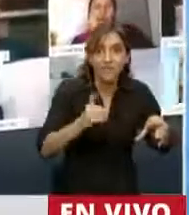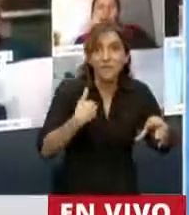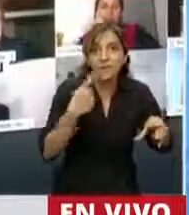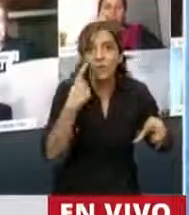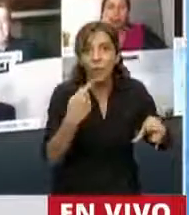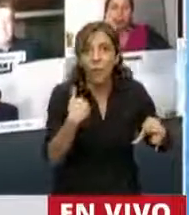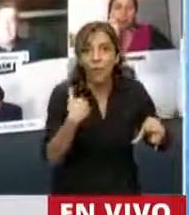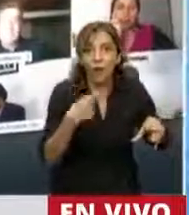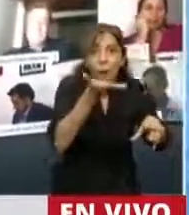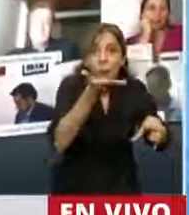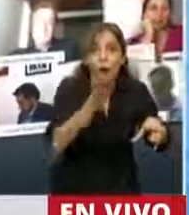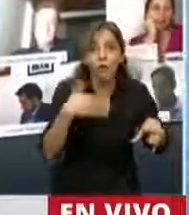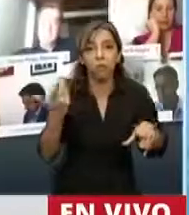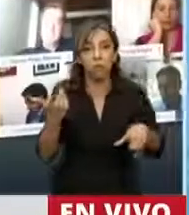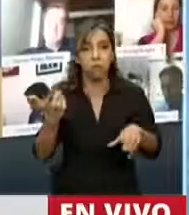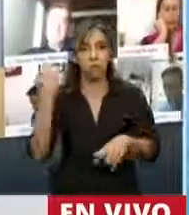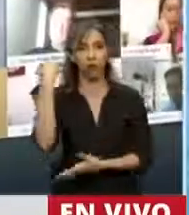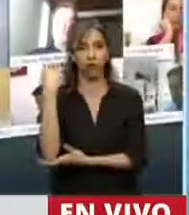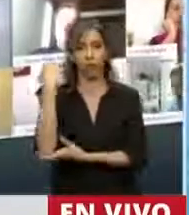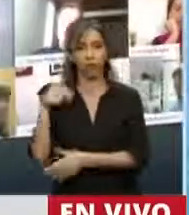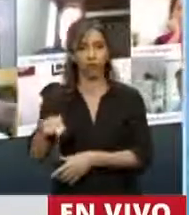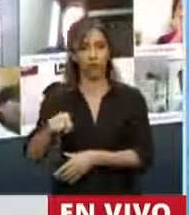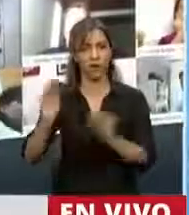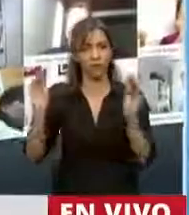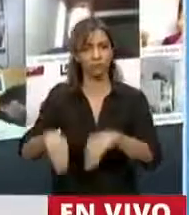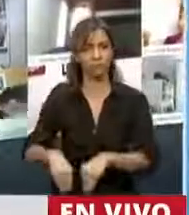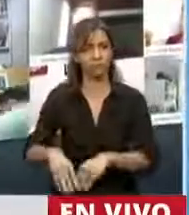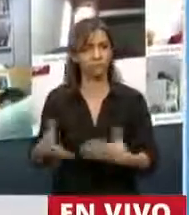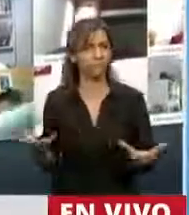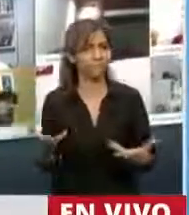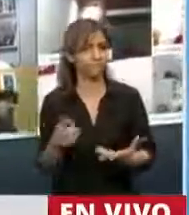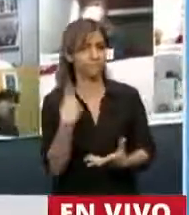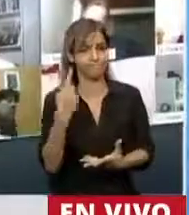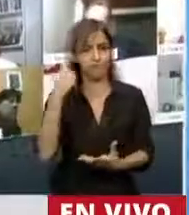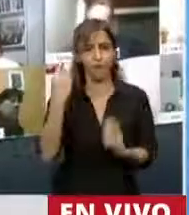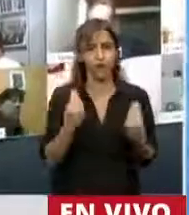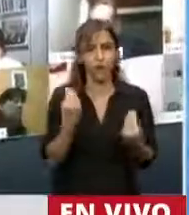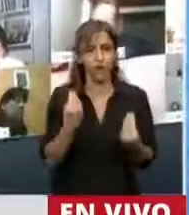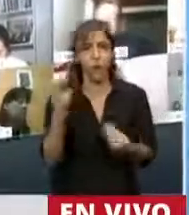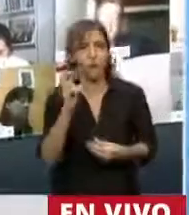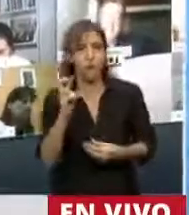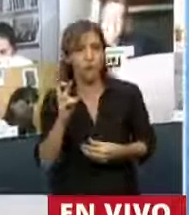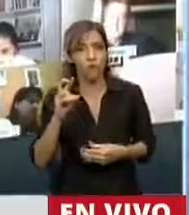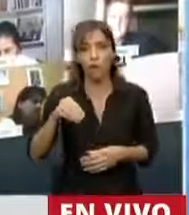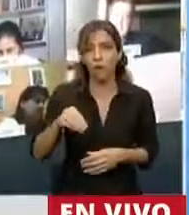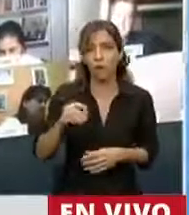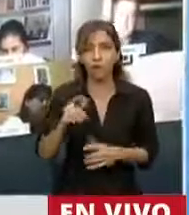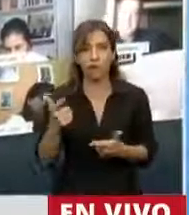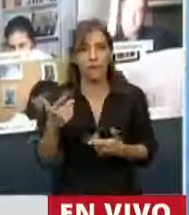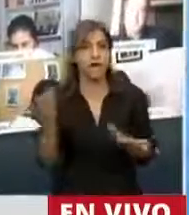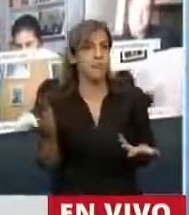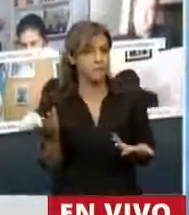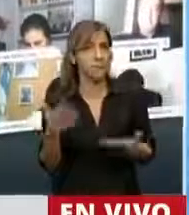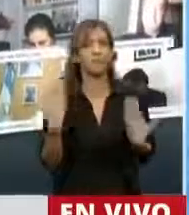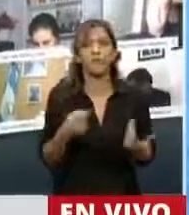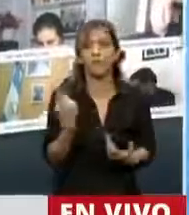la encuentra hundida. Puede pensar que la causa de la falta de dólares, de divisas en la Argentina obedece a las excesivas